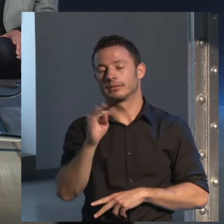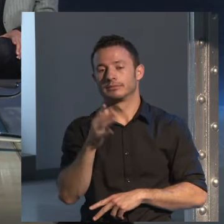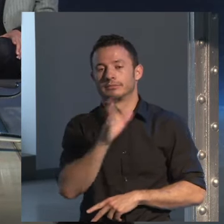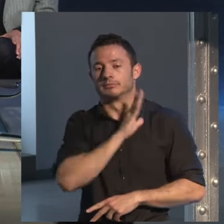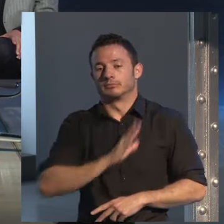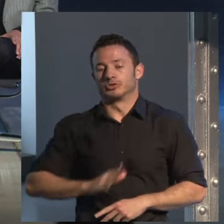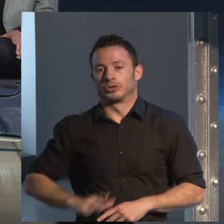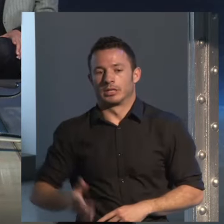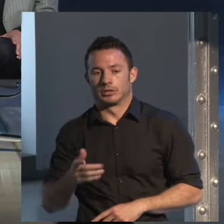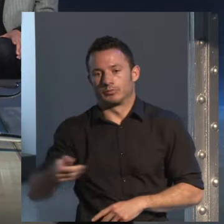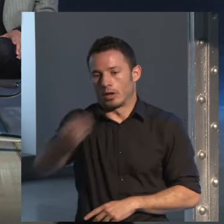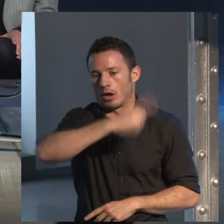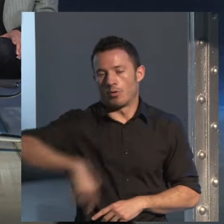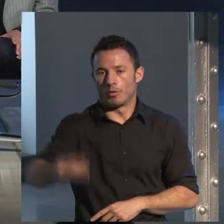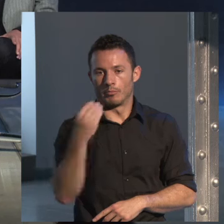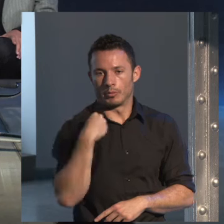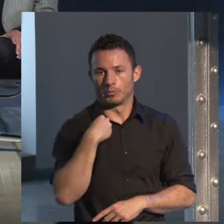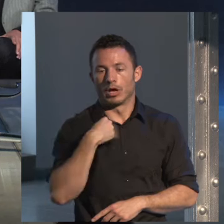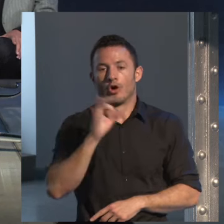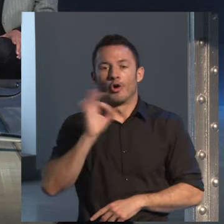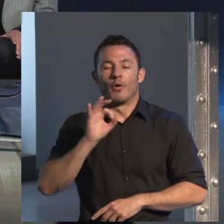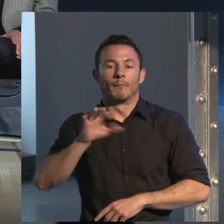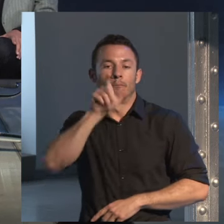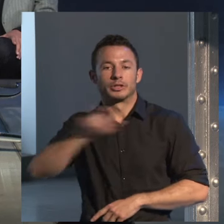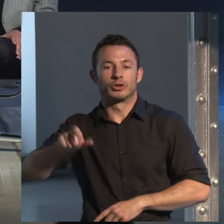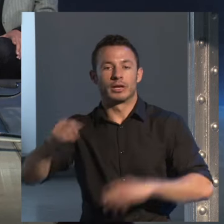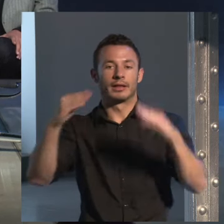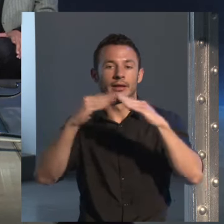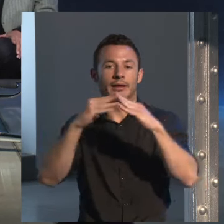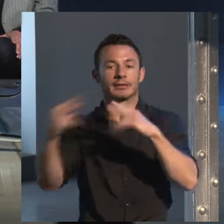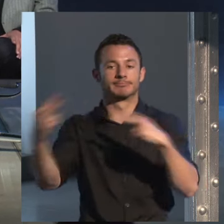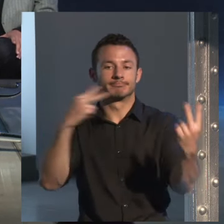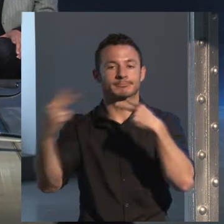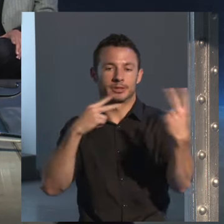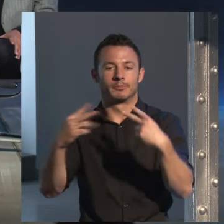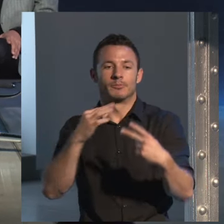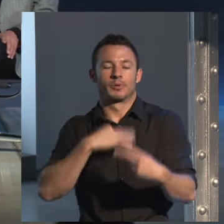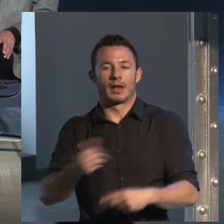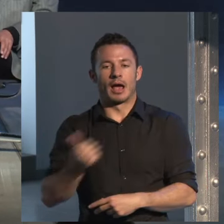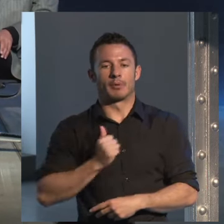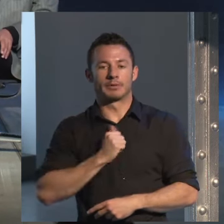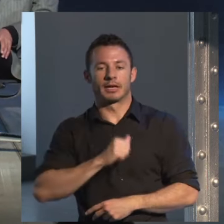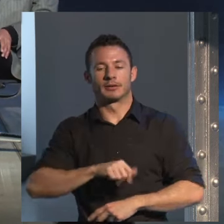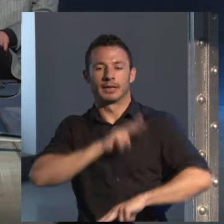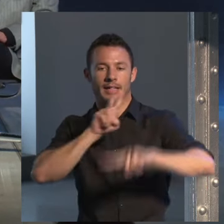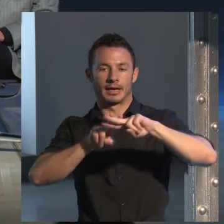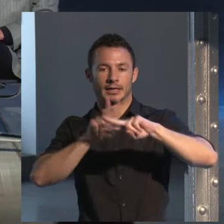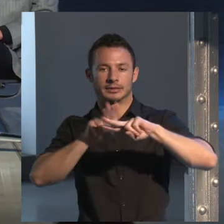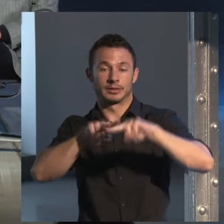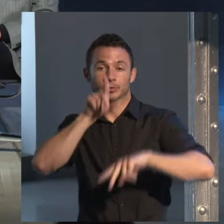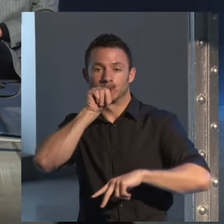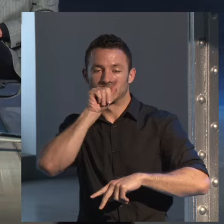alguna opinión o pregunta, pueden hacerlo a este hashtag que está aquí a mi espalda. Vamos a empezar hablando de novela negra